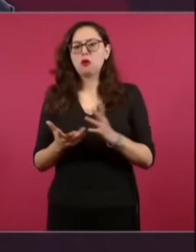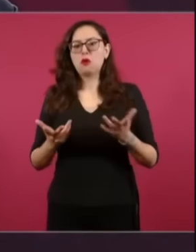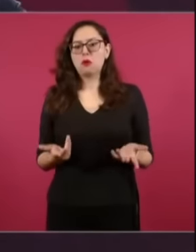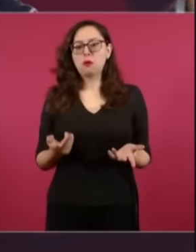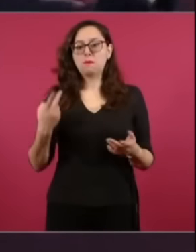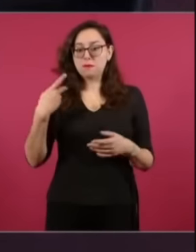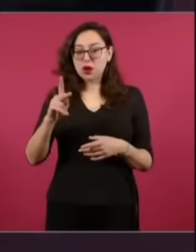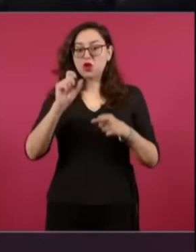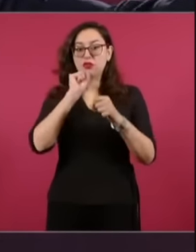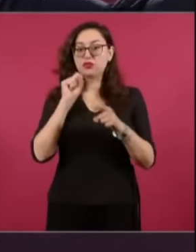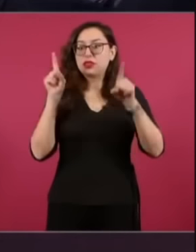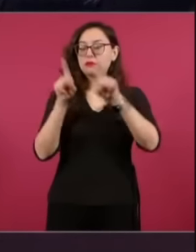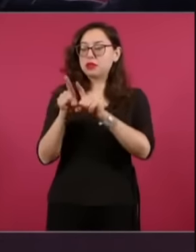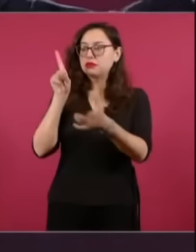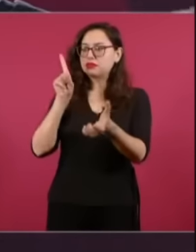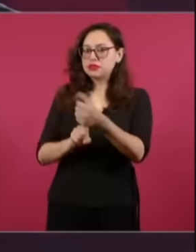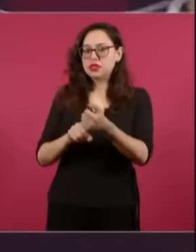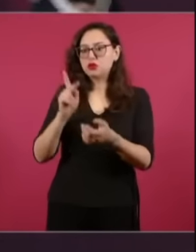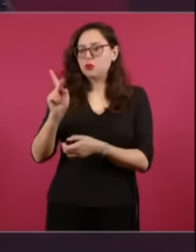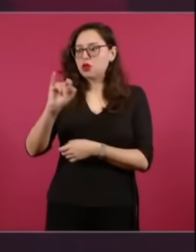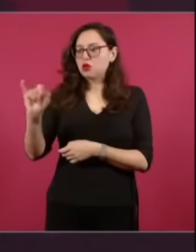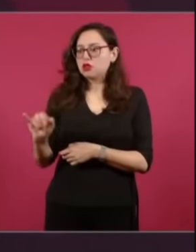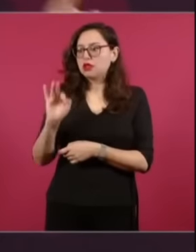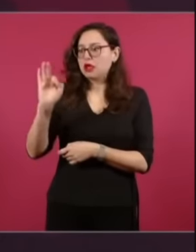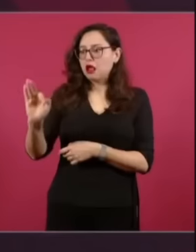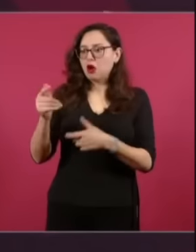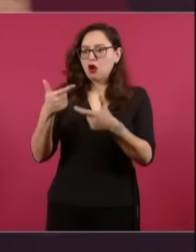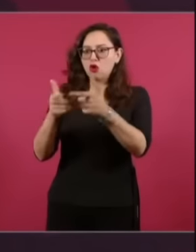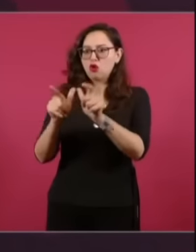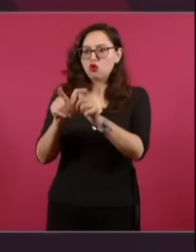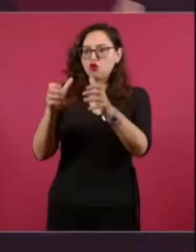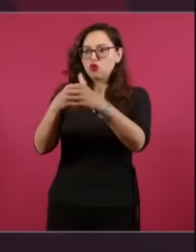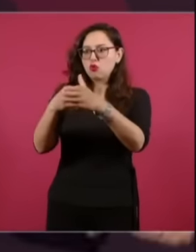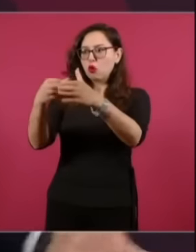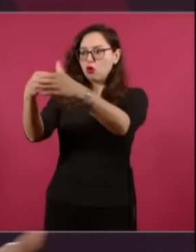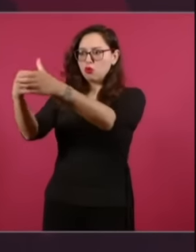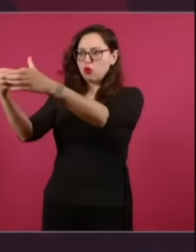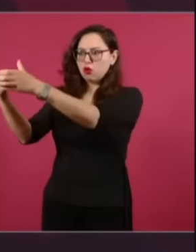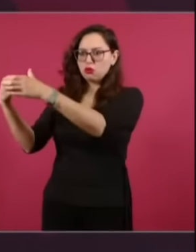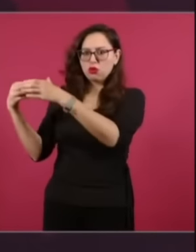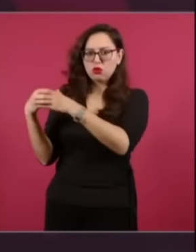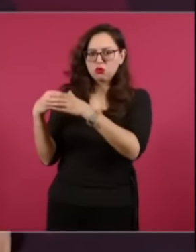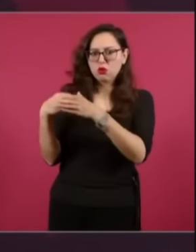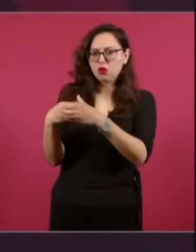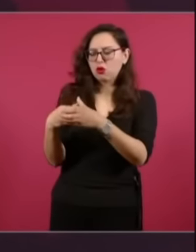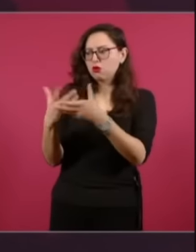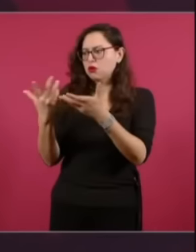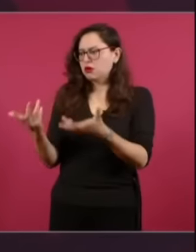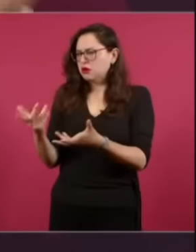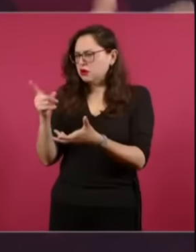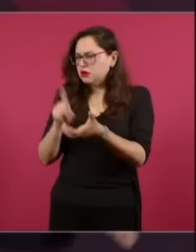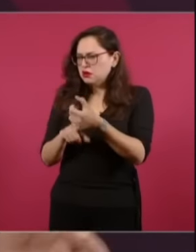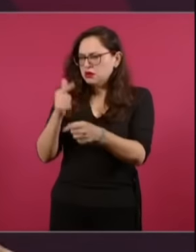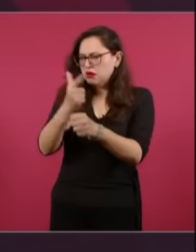formaban grupos y está demostrado que está lleno de